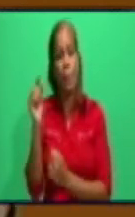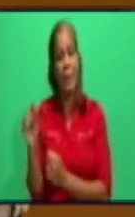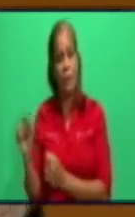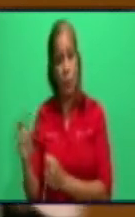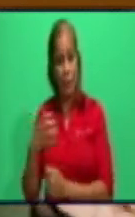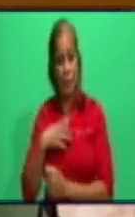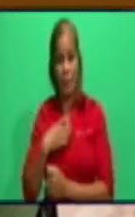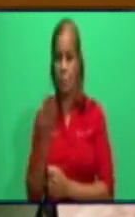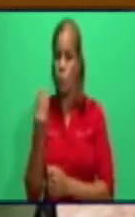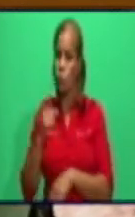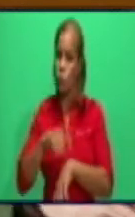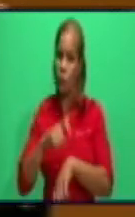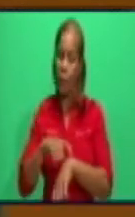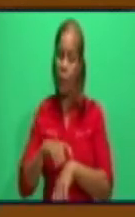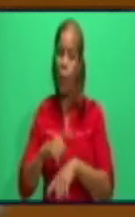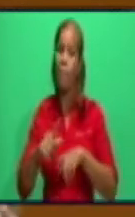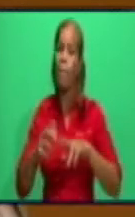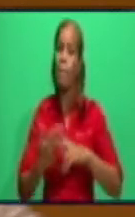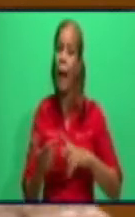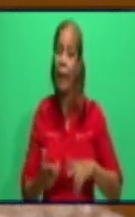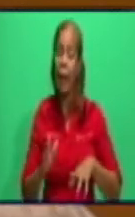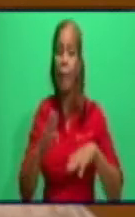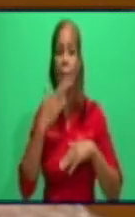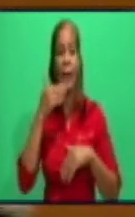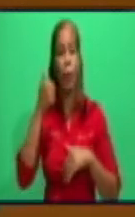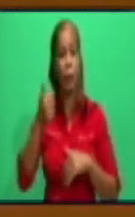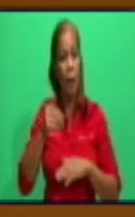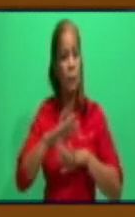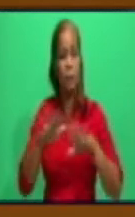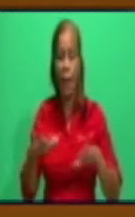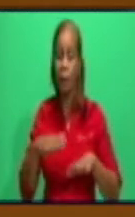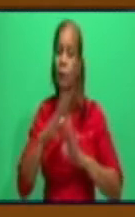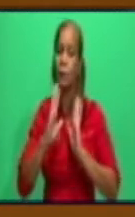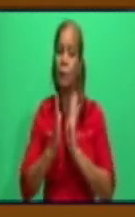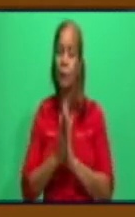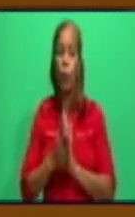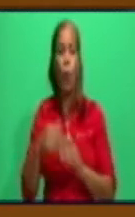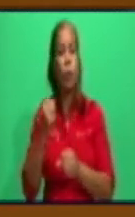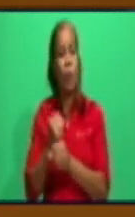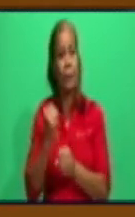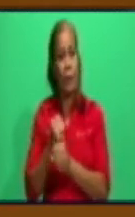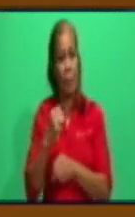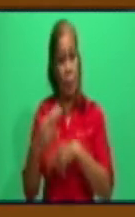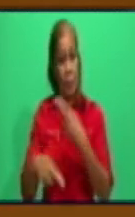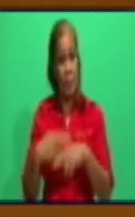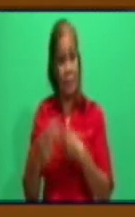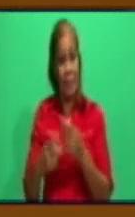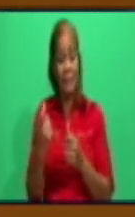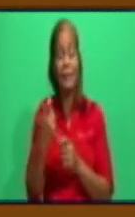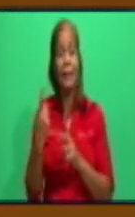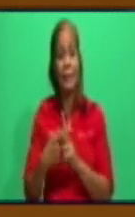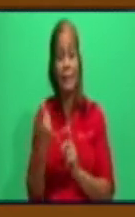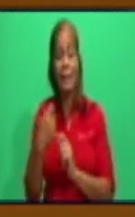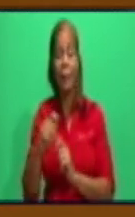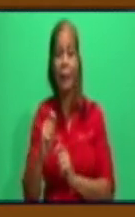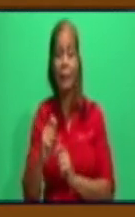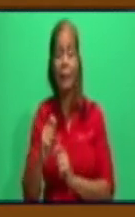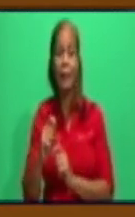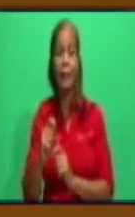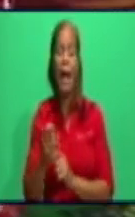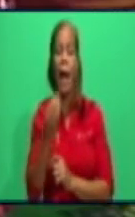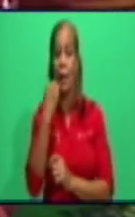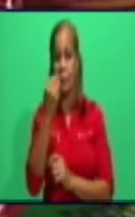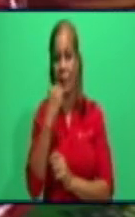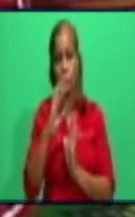incrementar la calidad de las operaciones que se realizan en los lugares que expenden alimento a la población. Muchísimas gracias